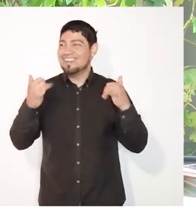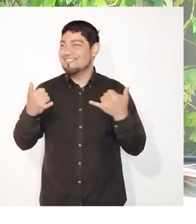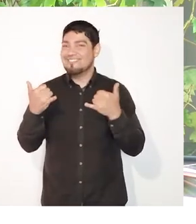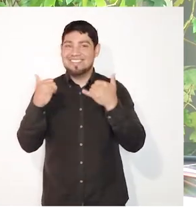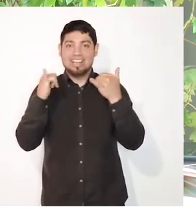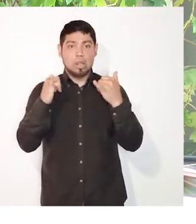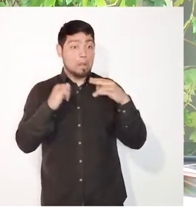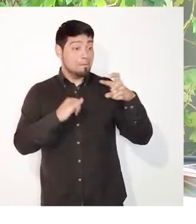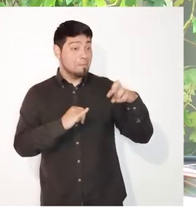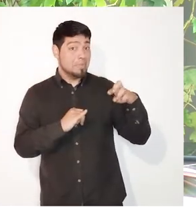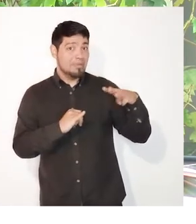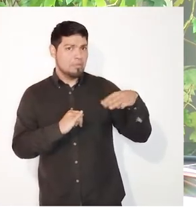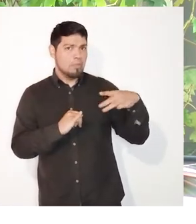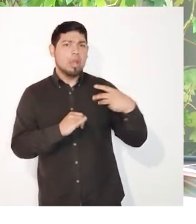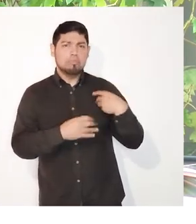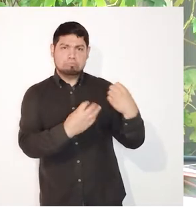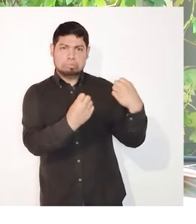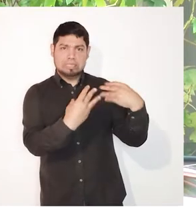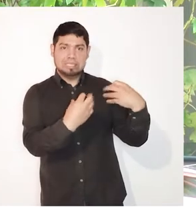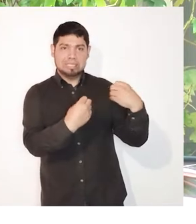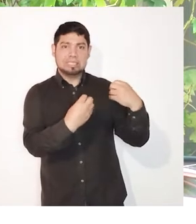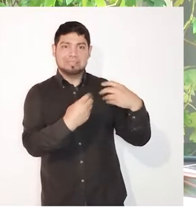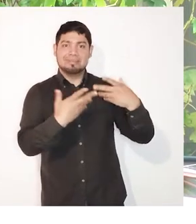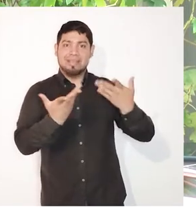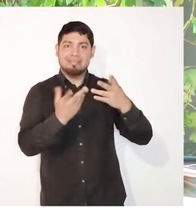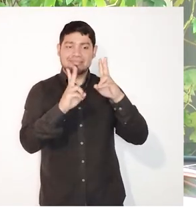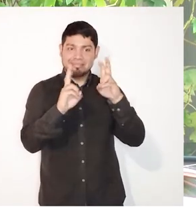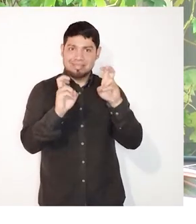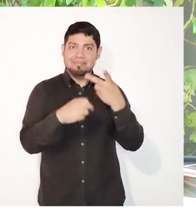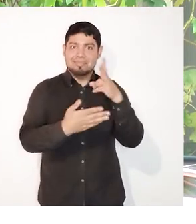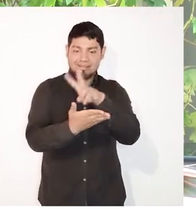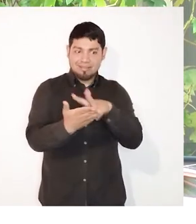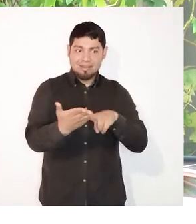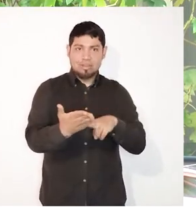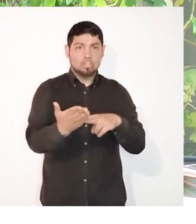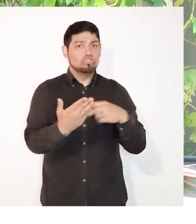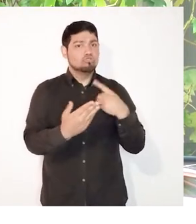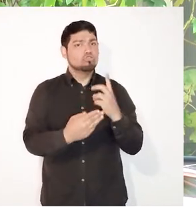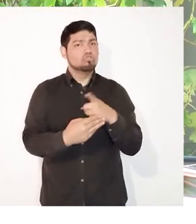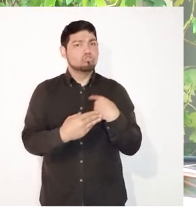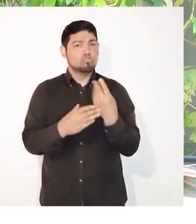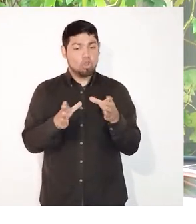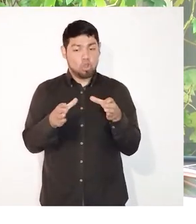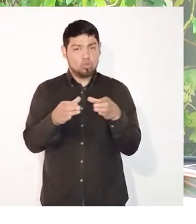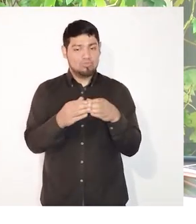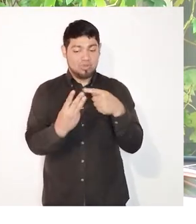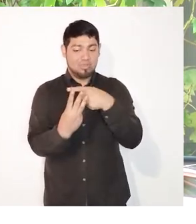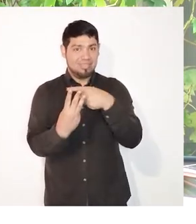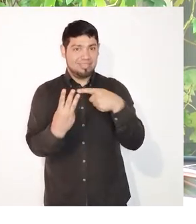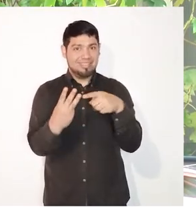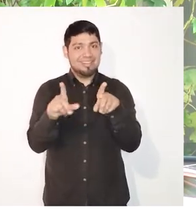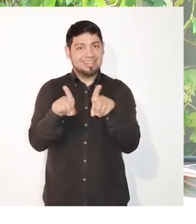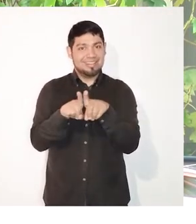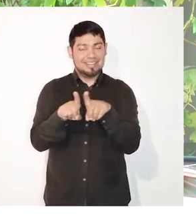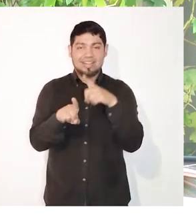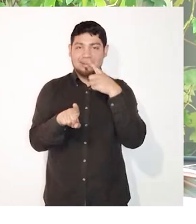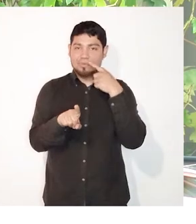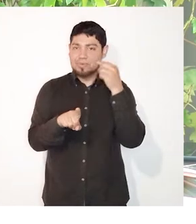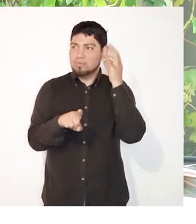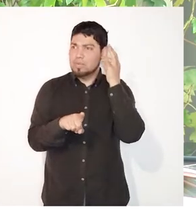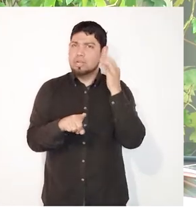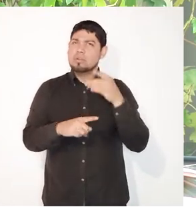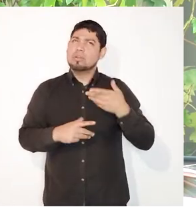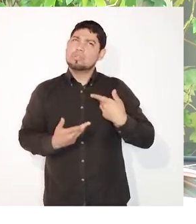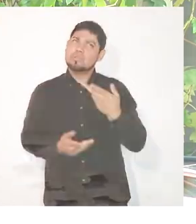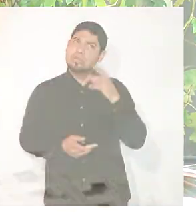que eran lectores, que nos inculcaron a nosotros el gusto por la lectura. Nosotros fuimos tres hermanos y nos